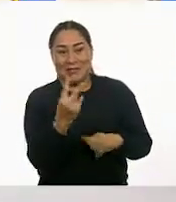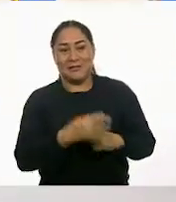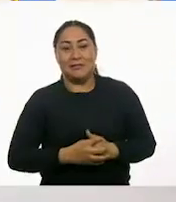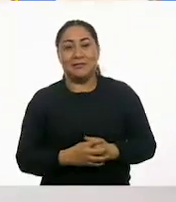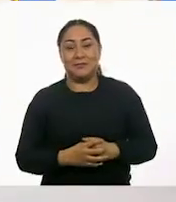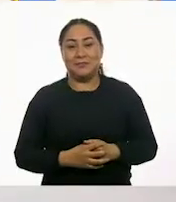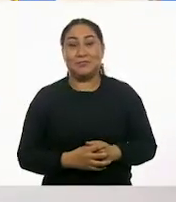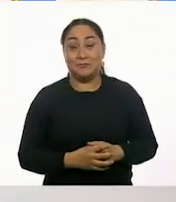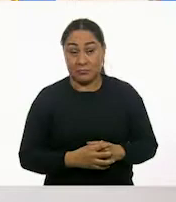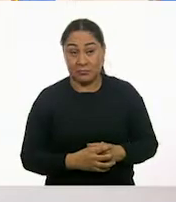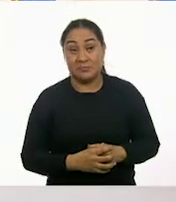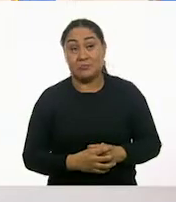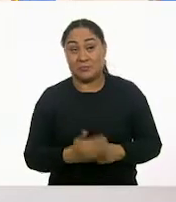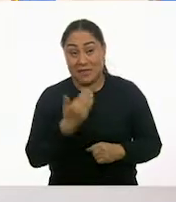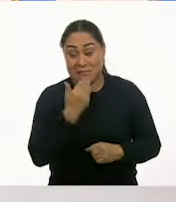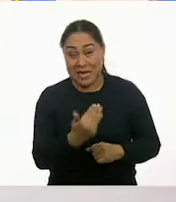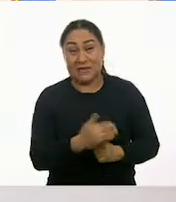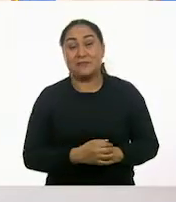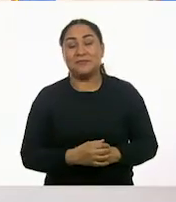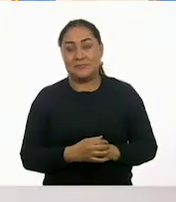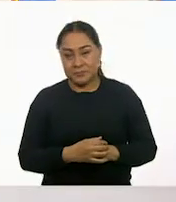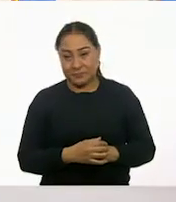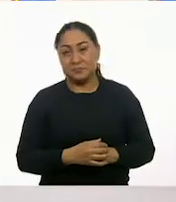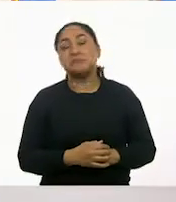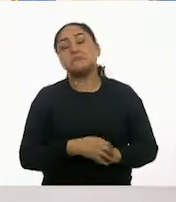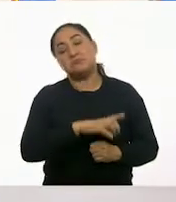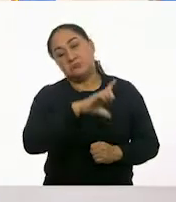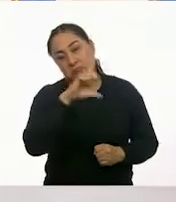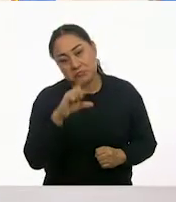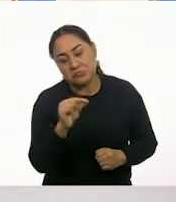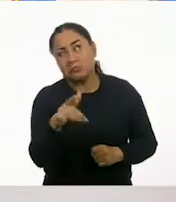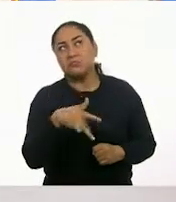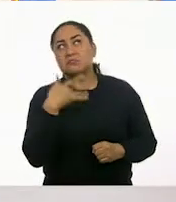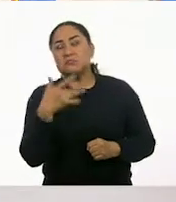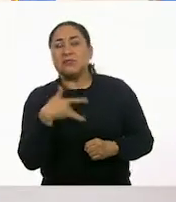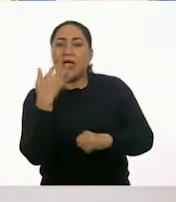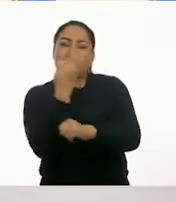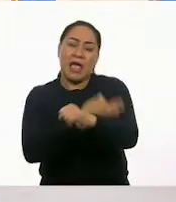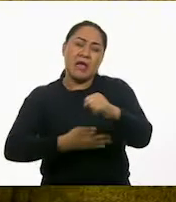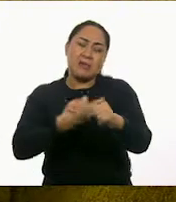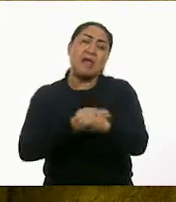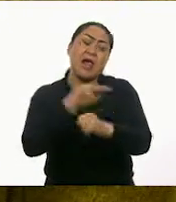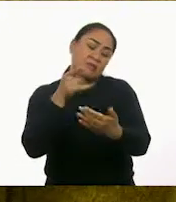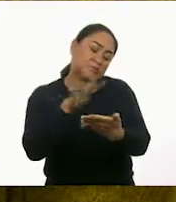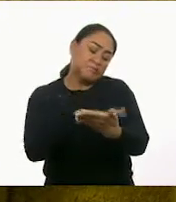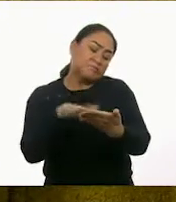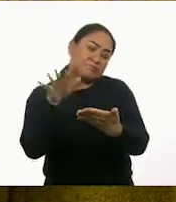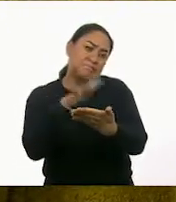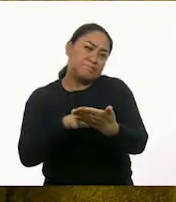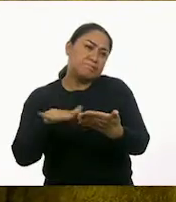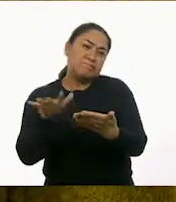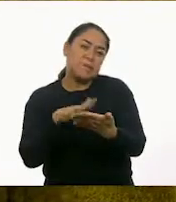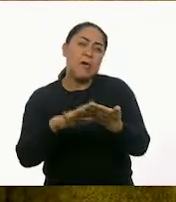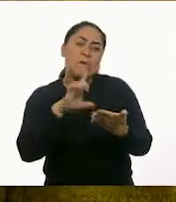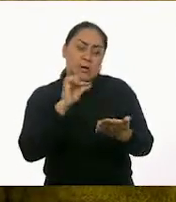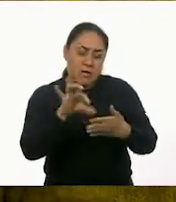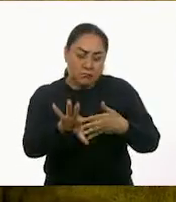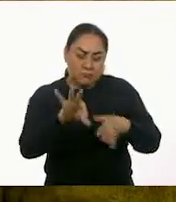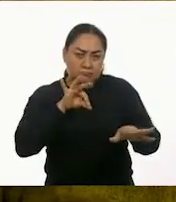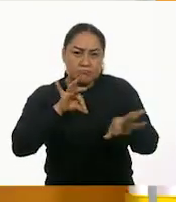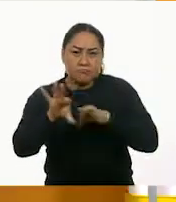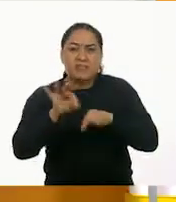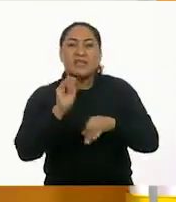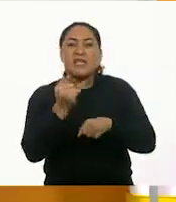Oh, muy bien. Entonces, en un tiempo que tengamos y al transcurso de la tarde, vamos a tener que leer este libro para encontrar más